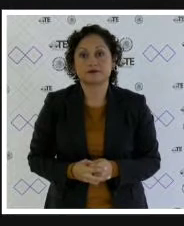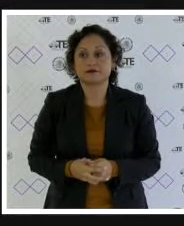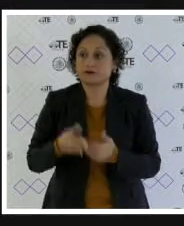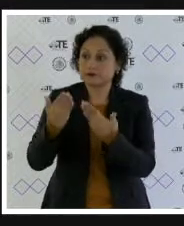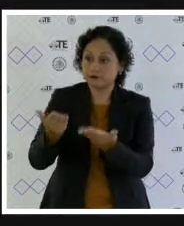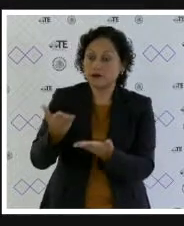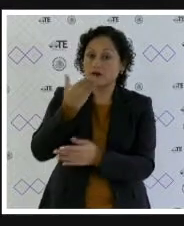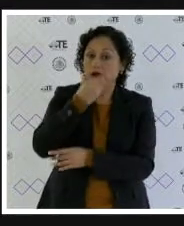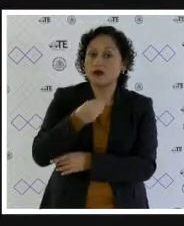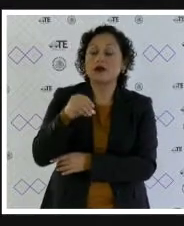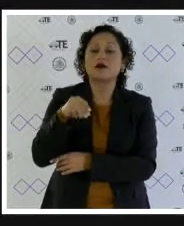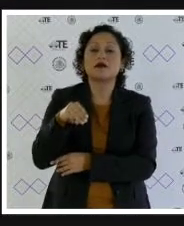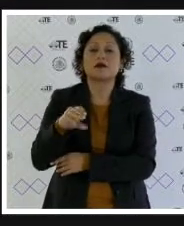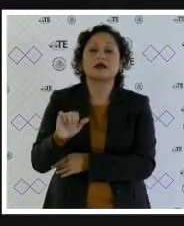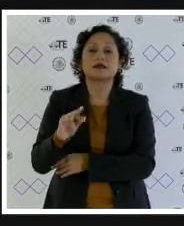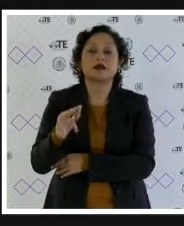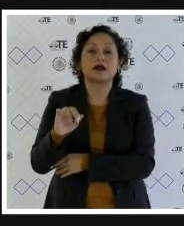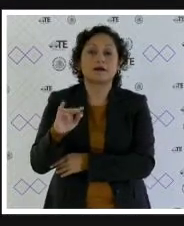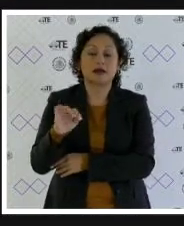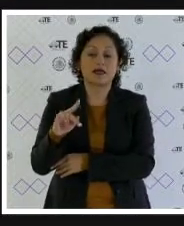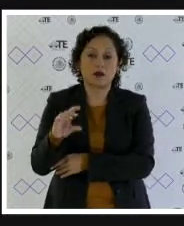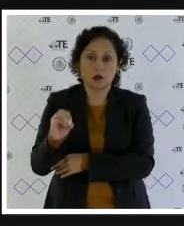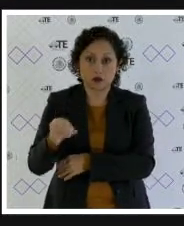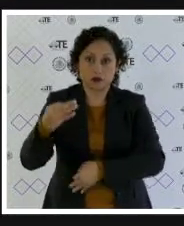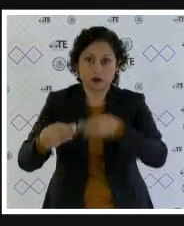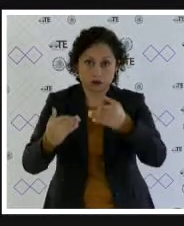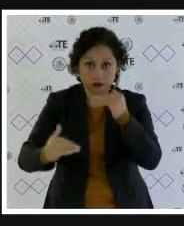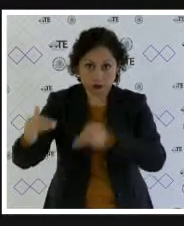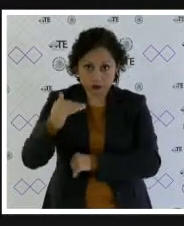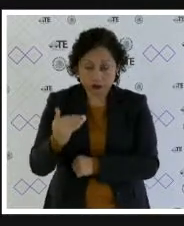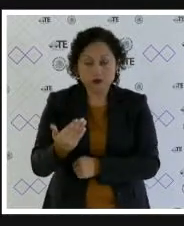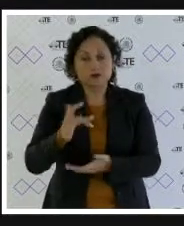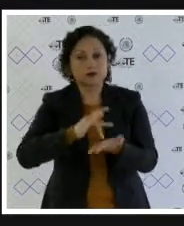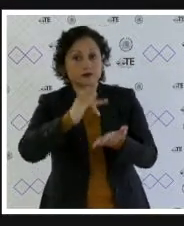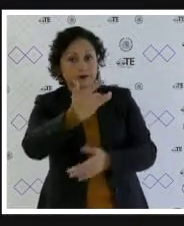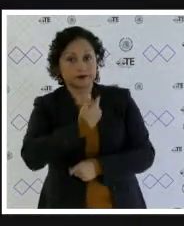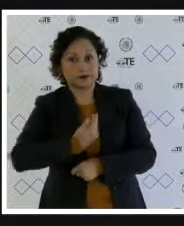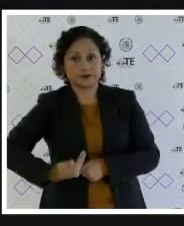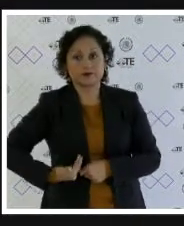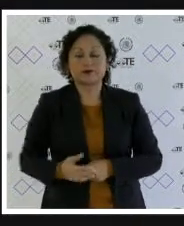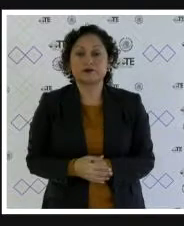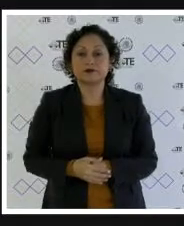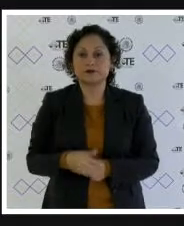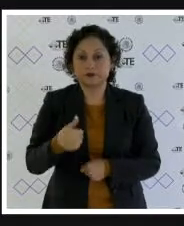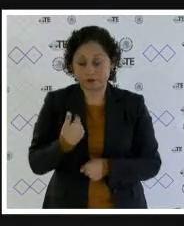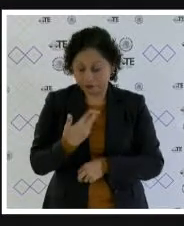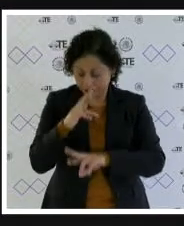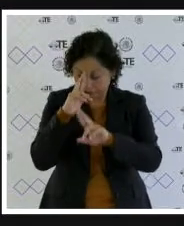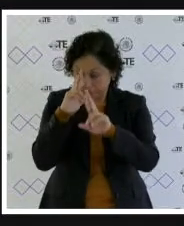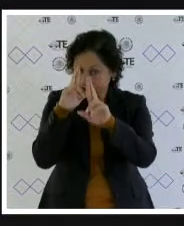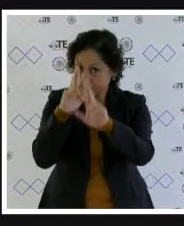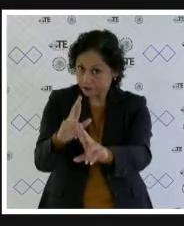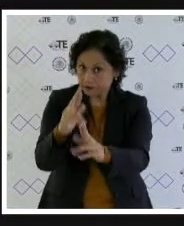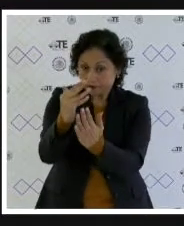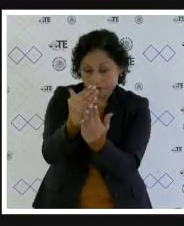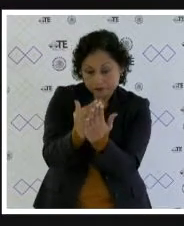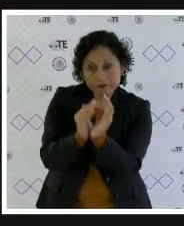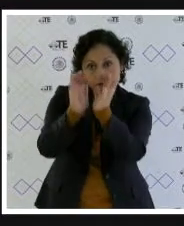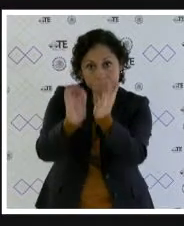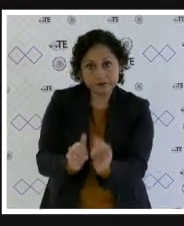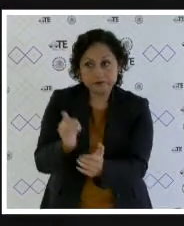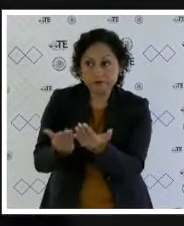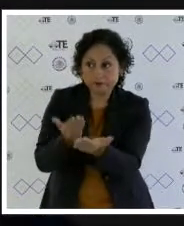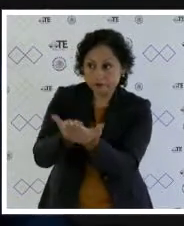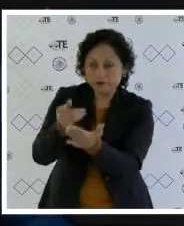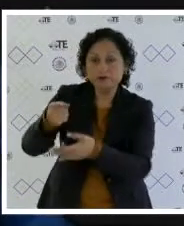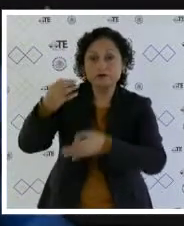Magistrado Armando Ambriz Hernández, por favor. Gracias, presidente. Con todo respeto al trabajo de la ponencia y al magistrado